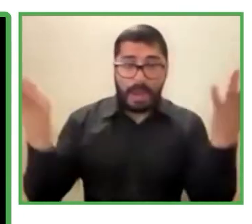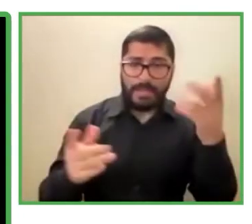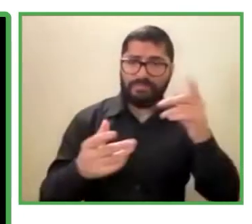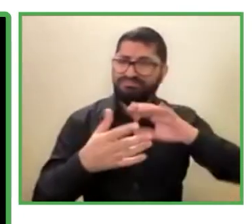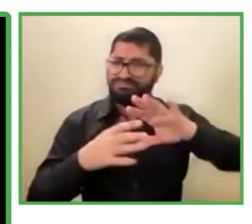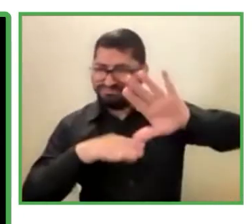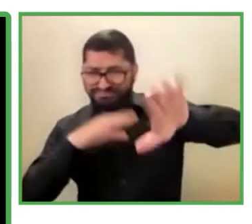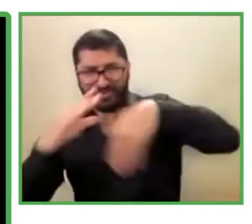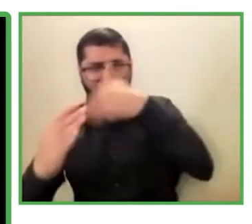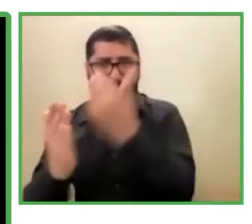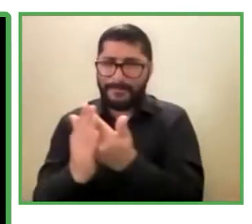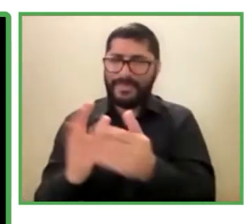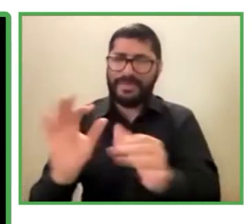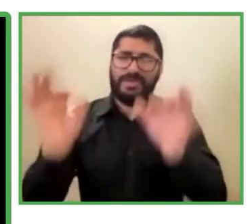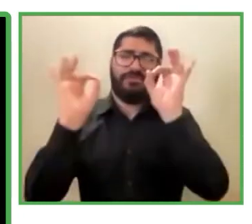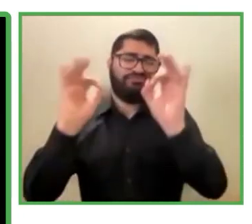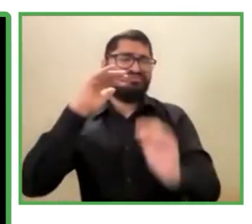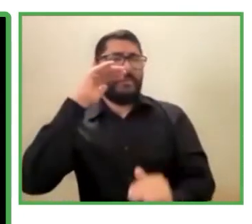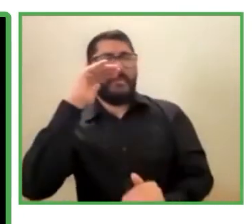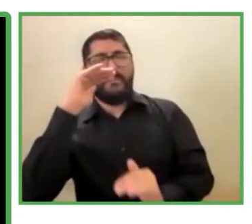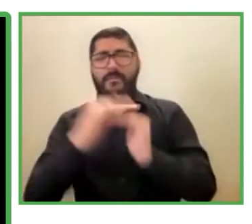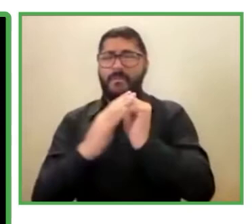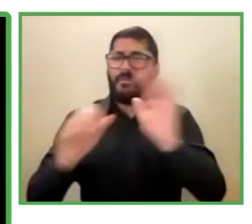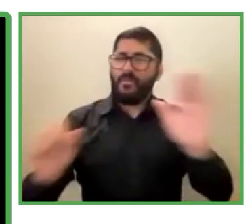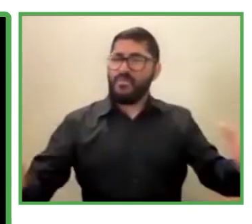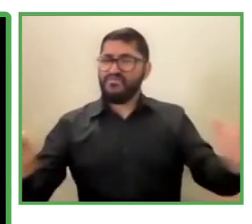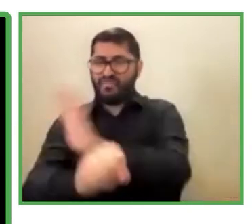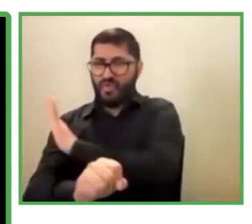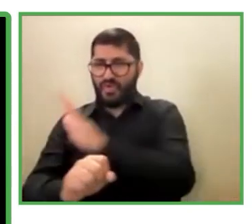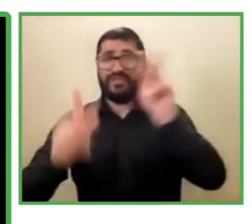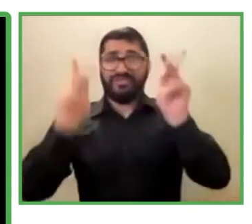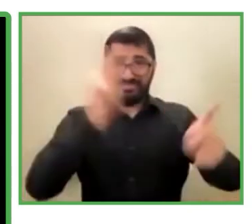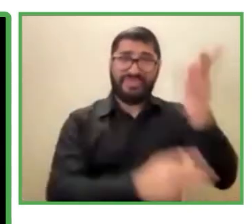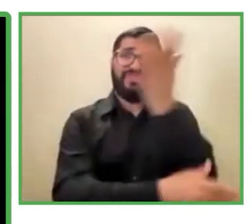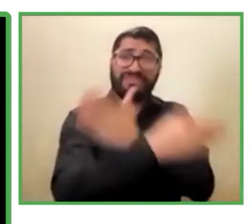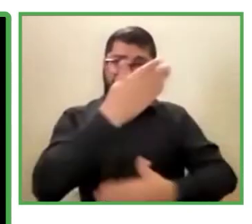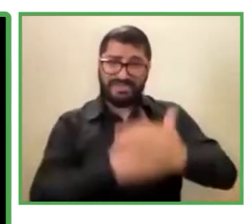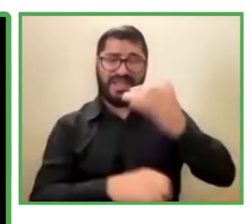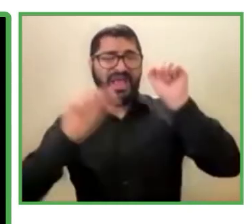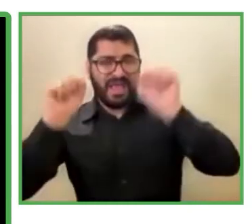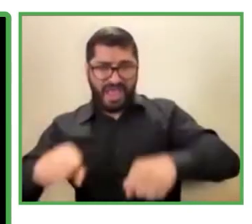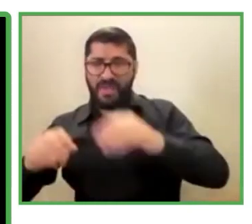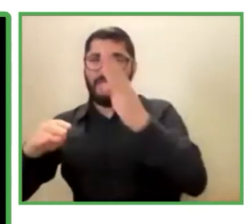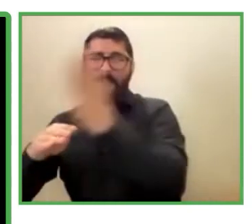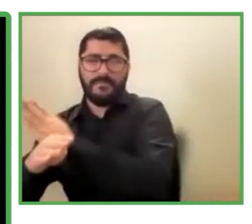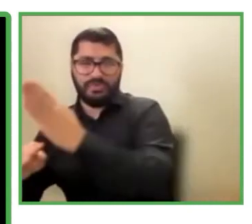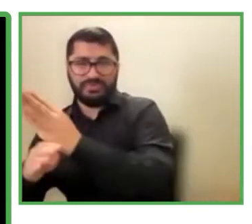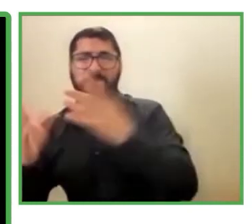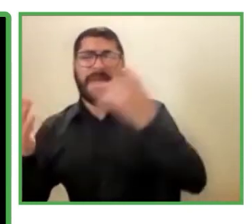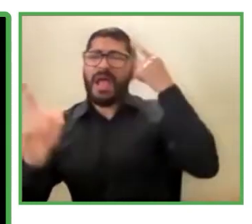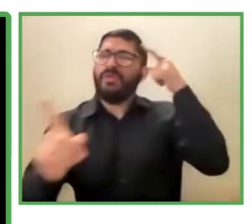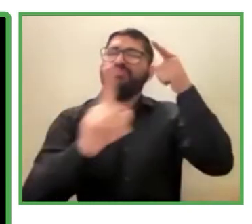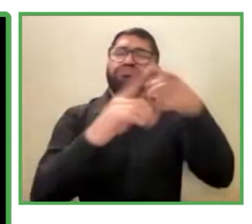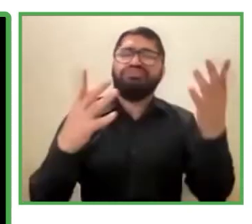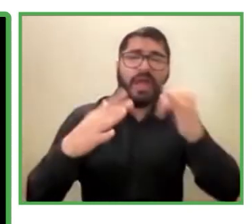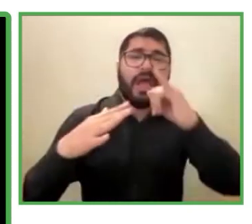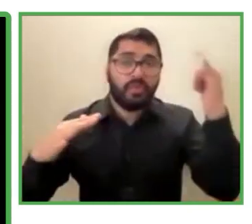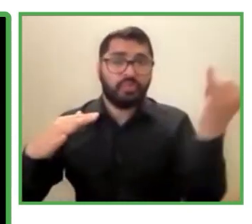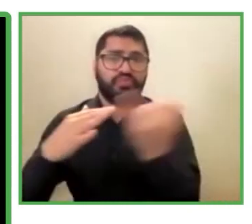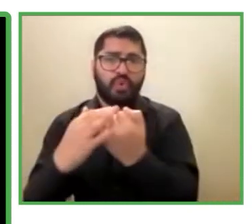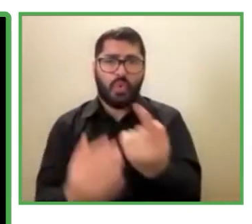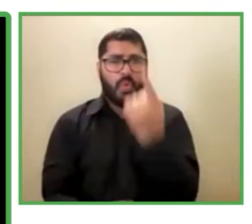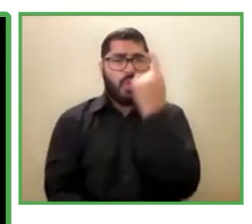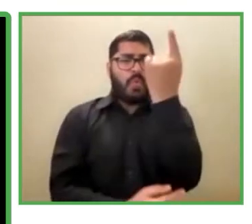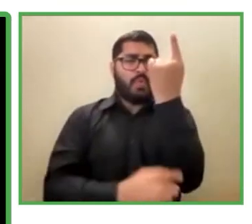tanto de las personas con discapacidad como de las empresas para que esta inclusión no sea solo una buena voluntad y